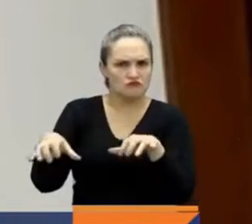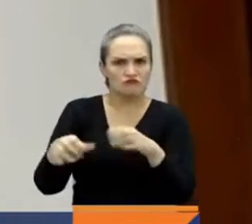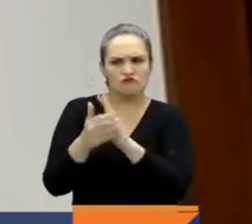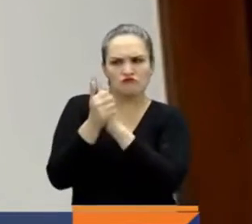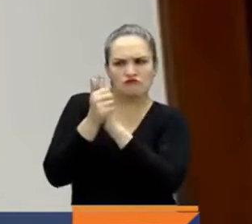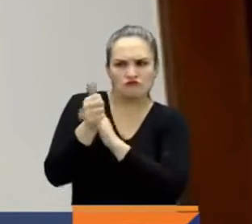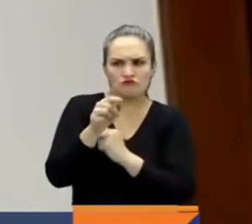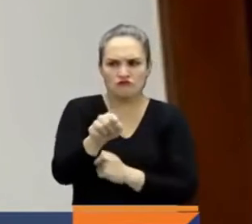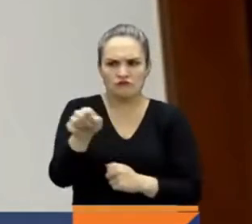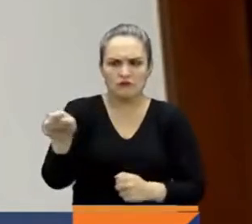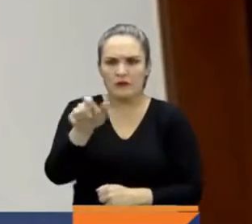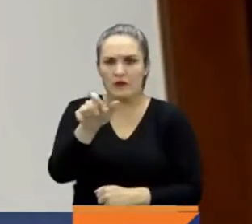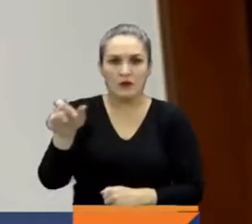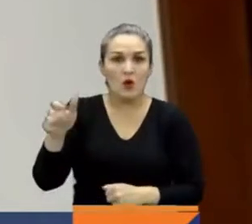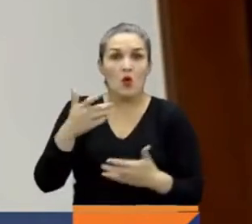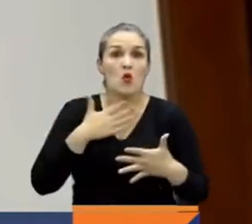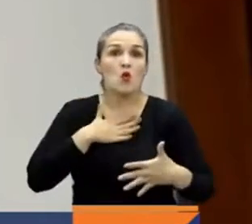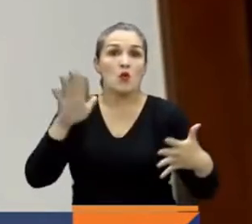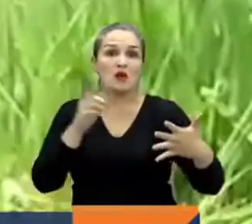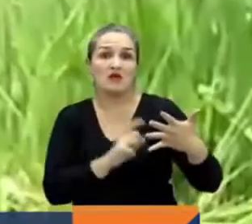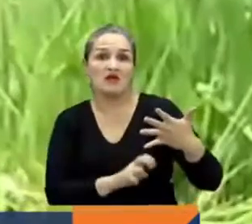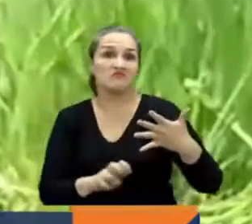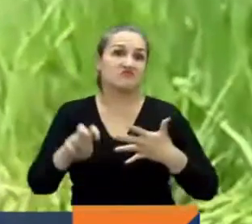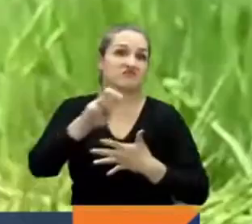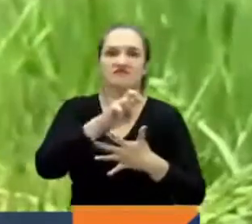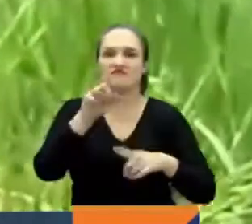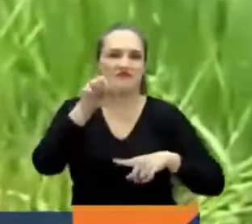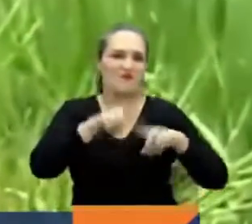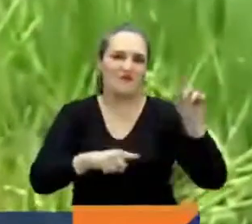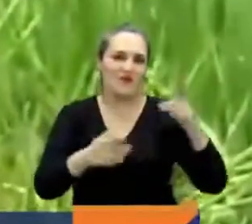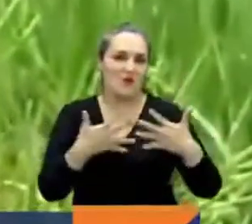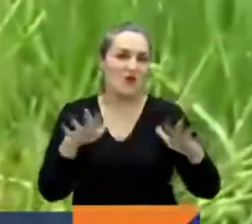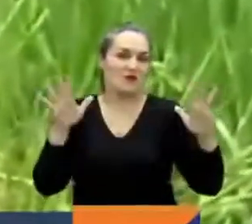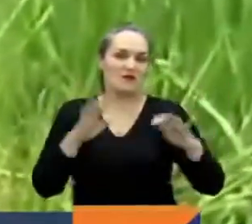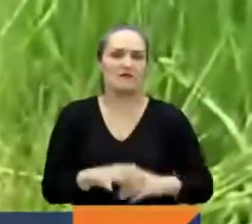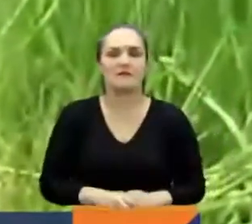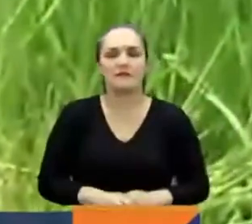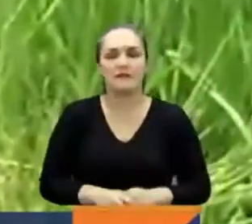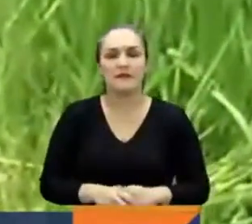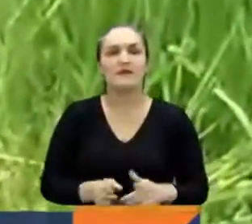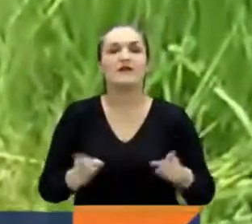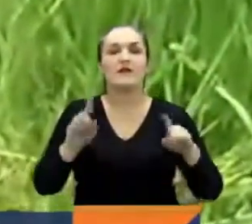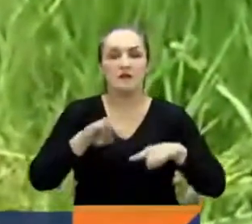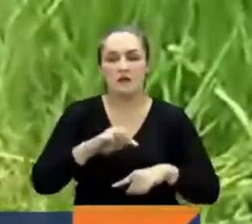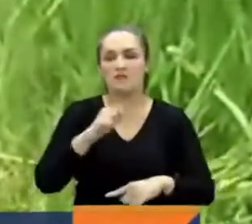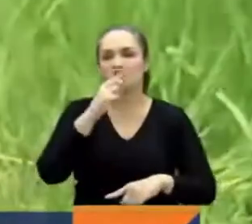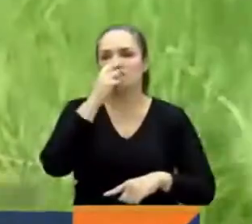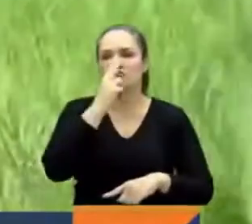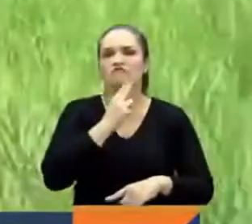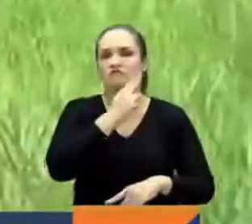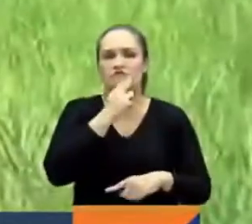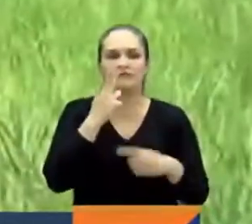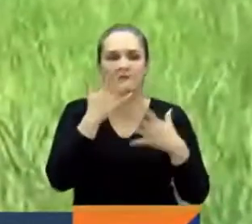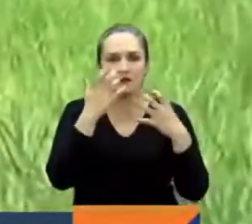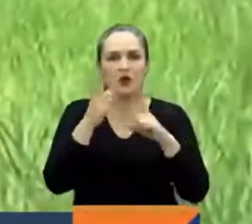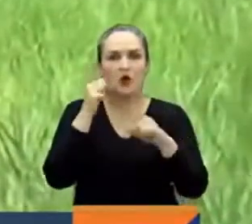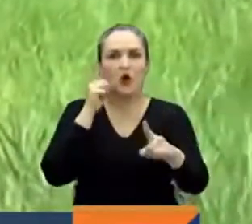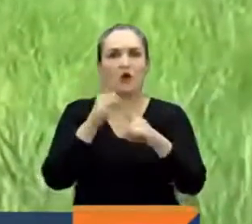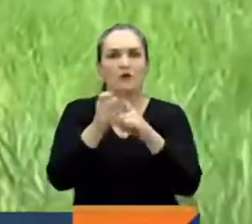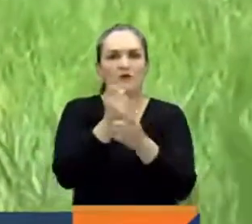el candidato. No cualquiera puede llegar a ser general de la República. Otra promesa es garantizar el acceso gratuito a una carrera profesional